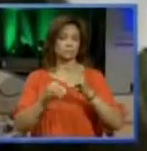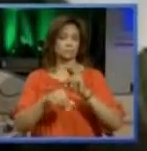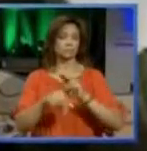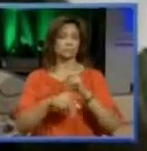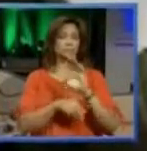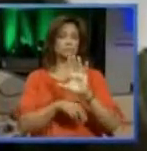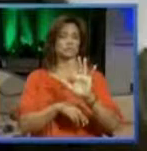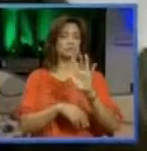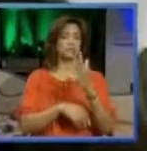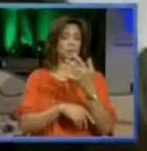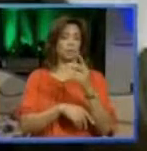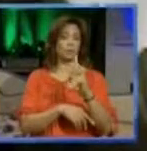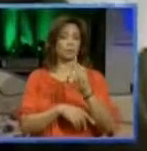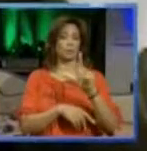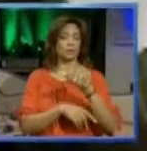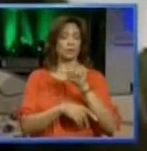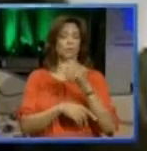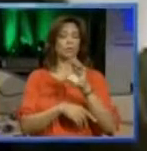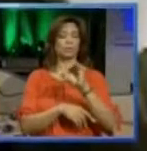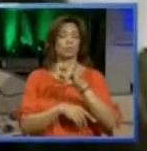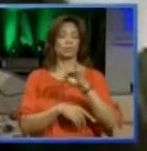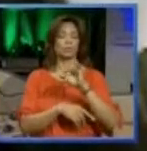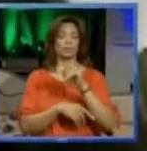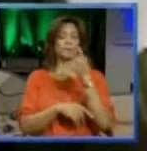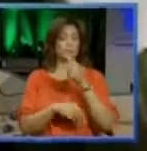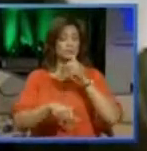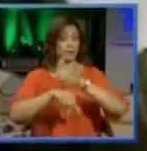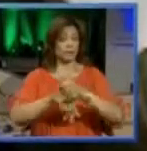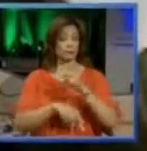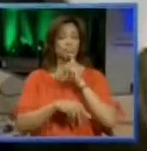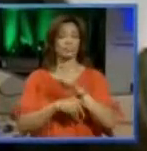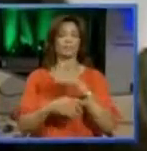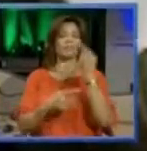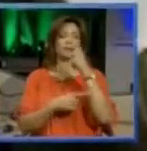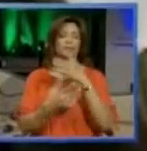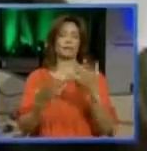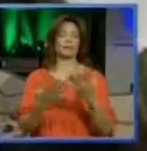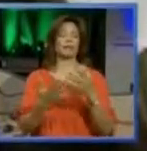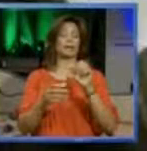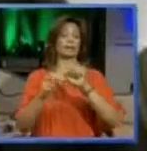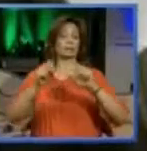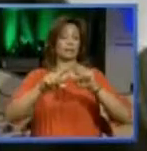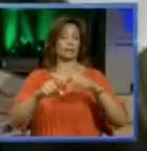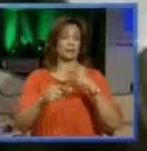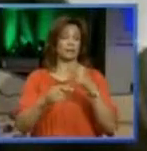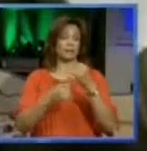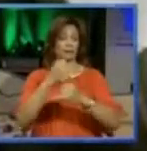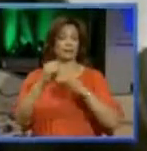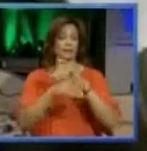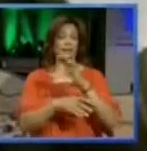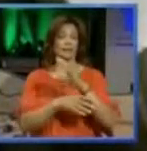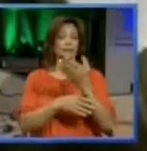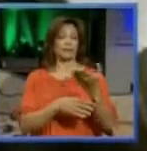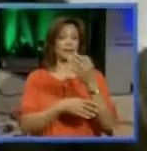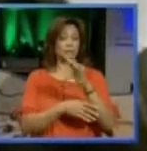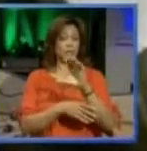menos 5 kilos de cocaína, y esa acusación está en el sistema electrónico de casos federales